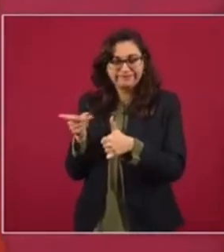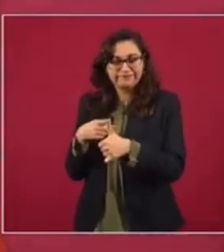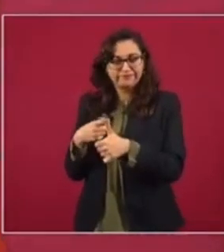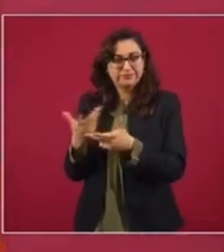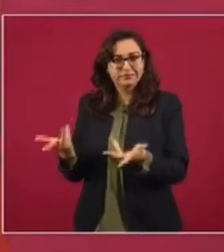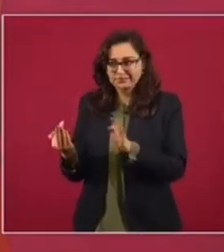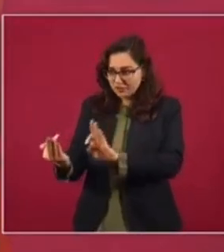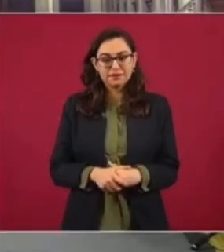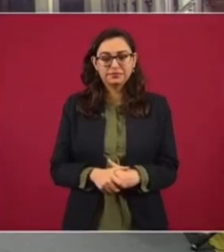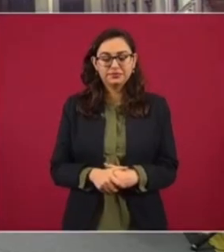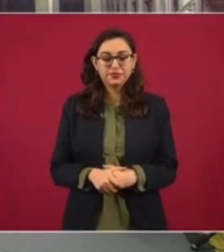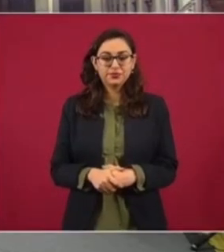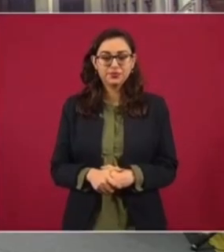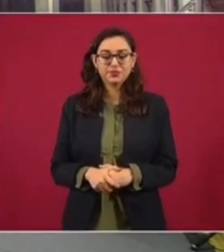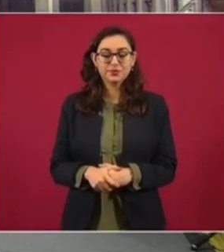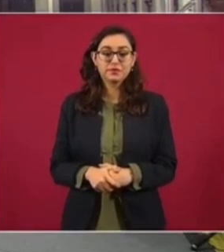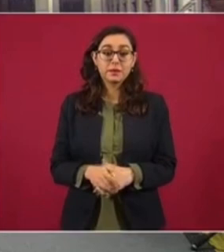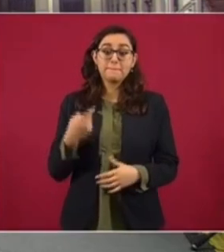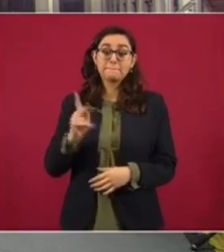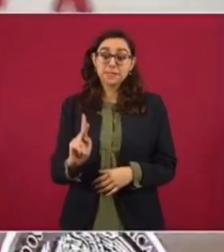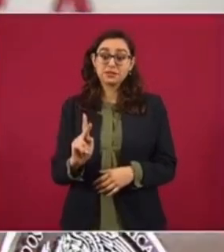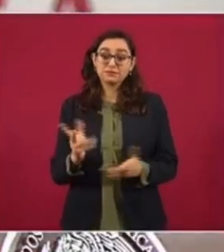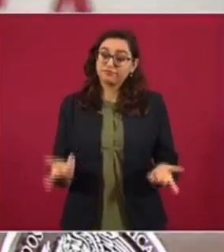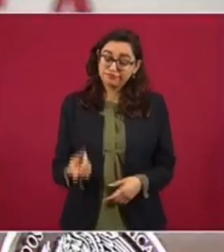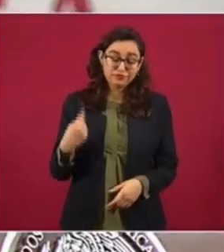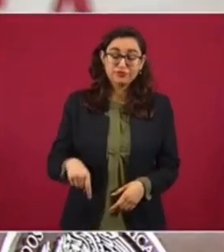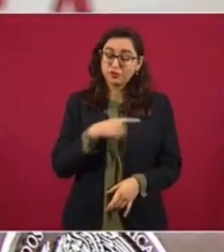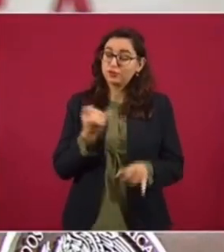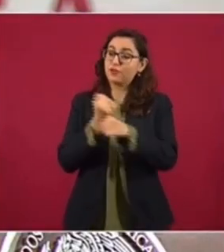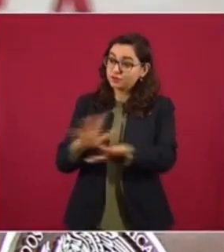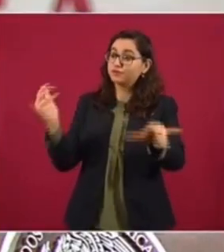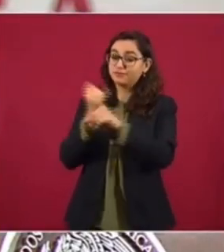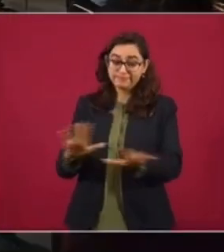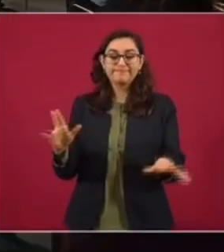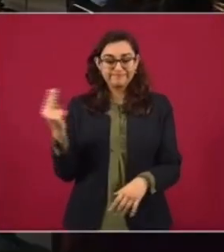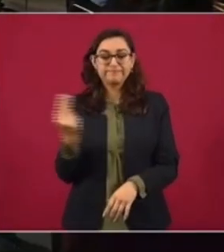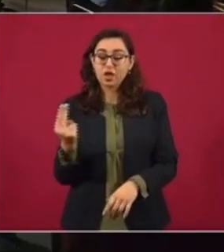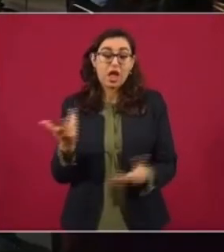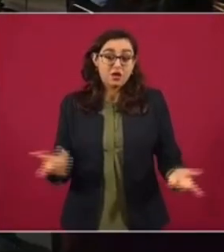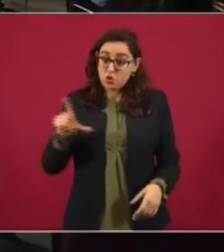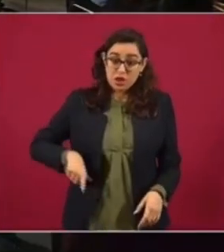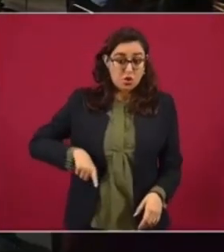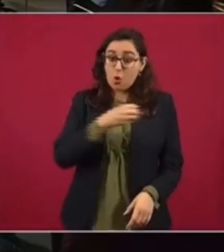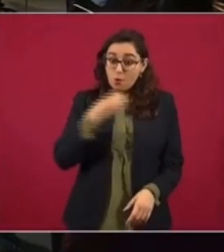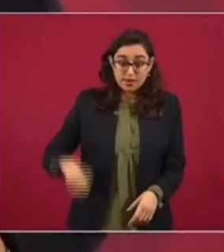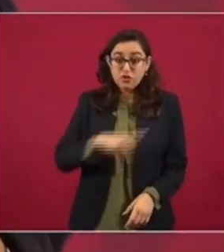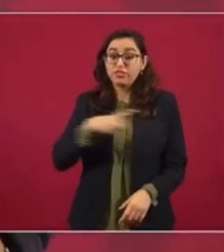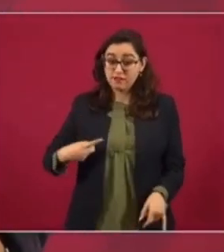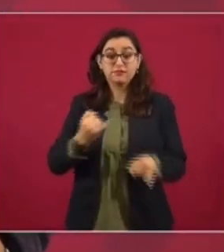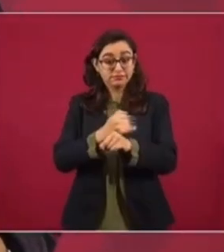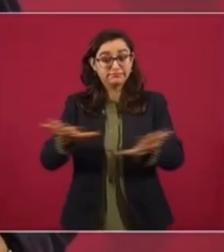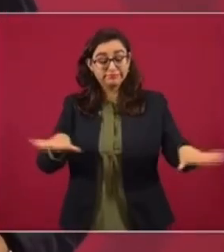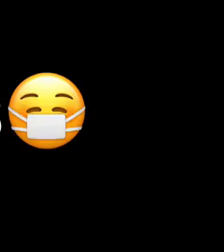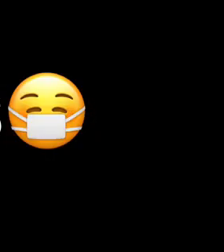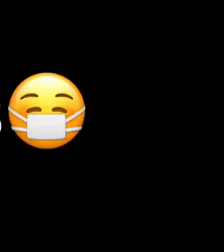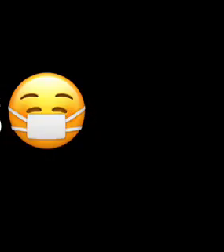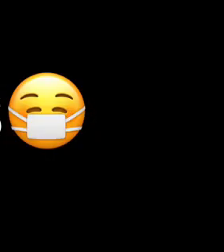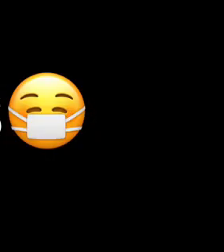hablarle al pueblo, que nos permitan seguir informando a todos los ciudadanos. Es una obligación, además, tenemos como autoridad, informar.